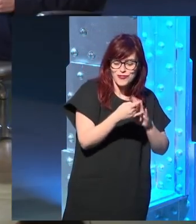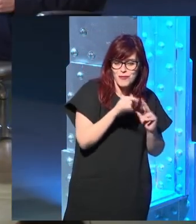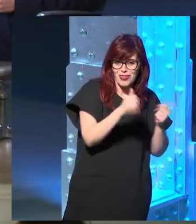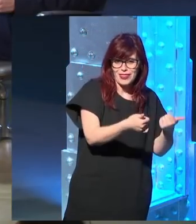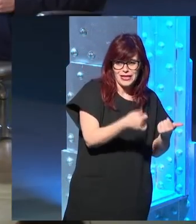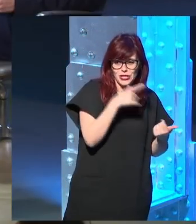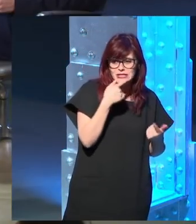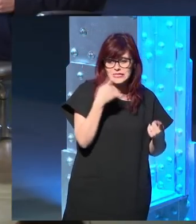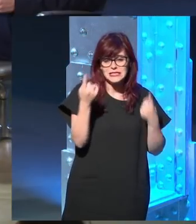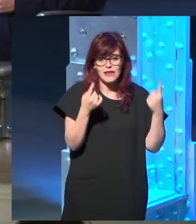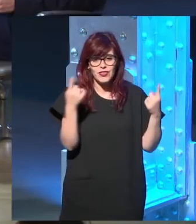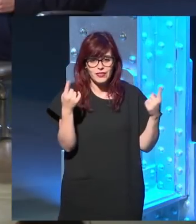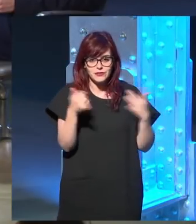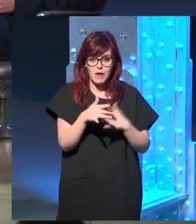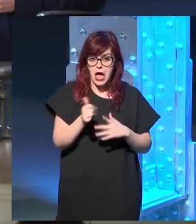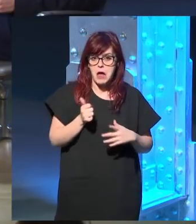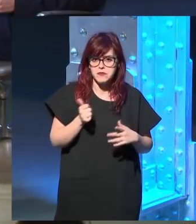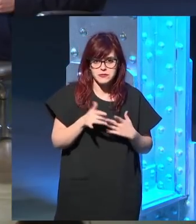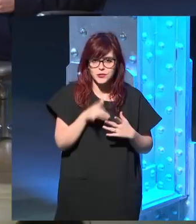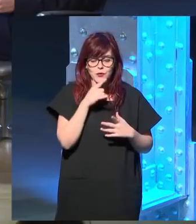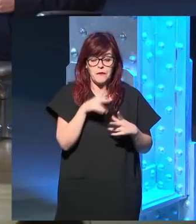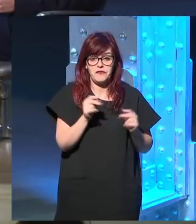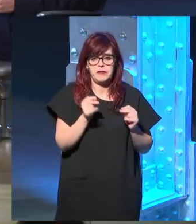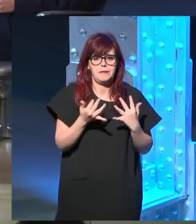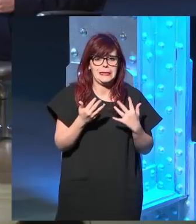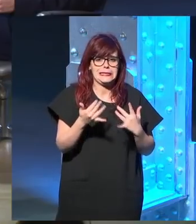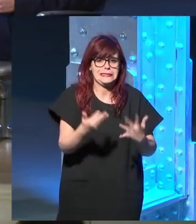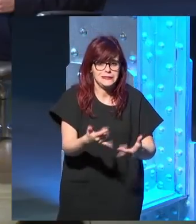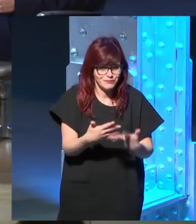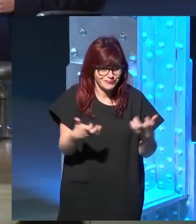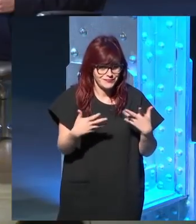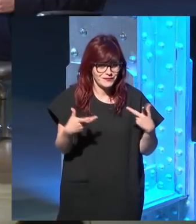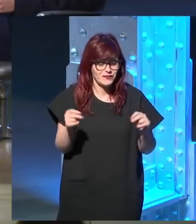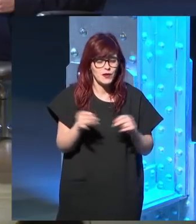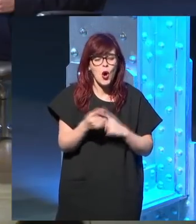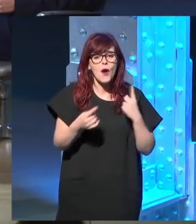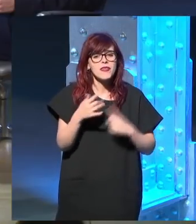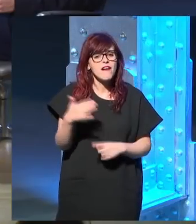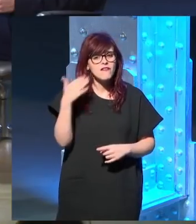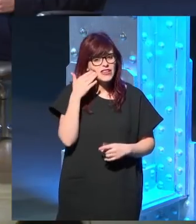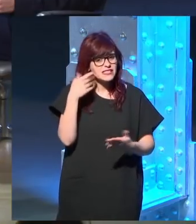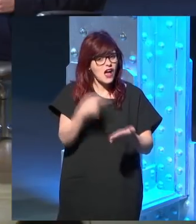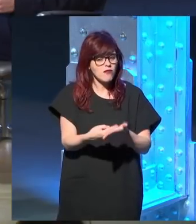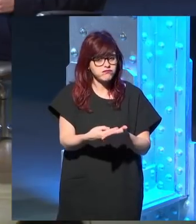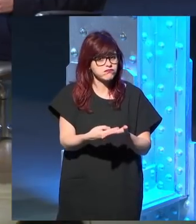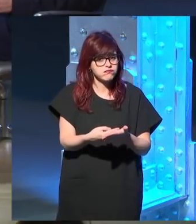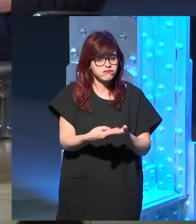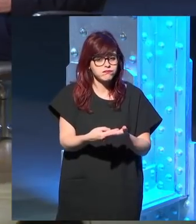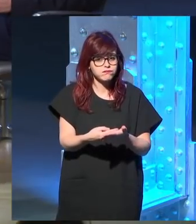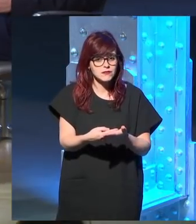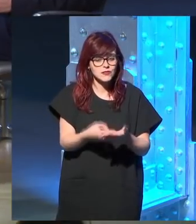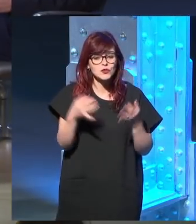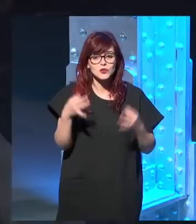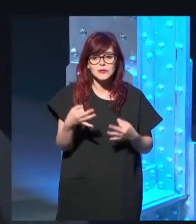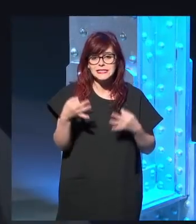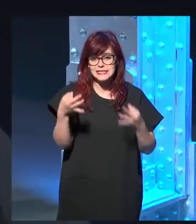veces lo apuro al final o simplemente pongo la fecha que es lo